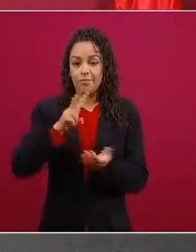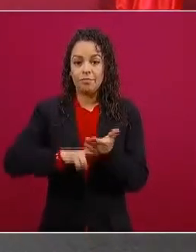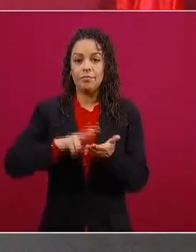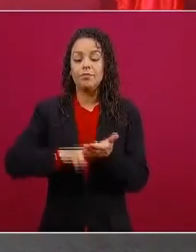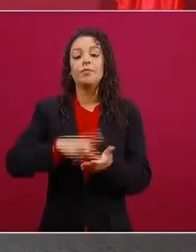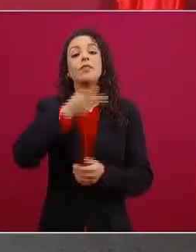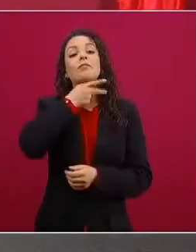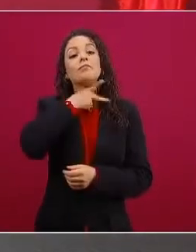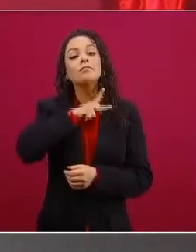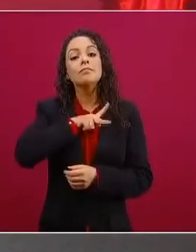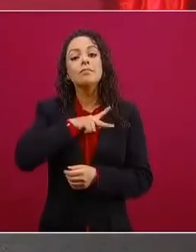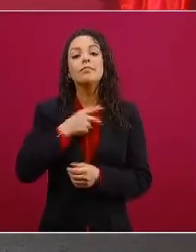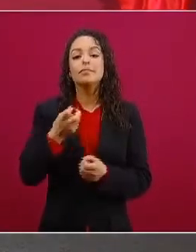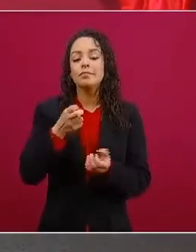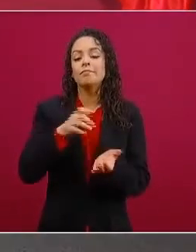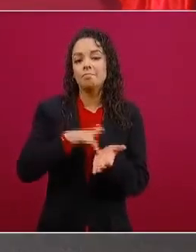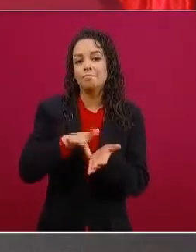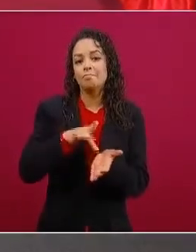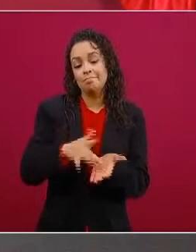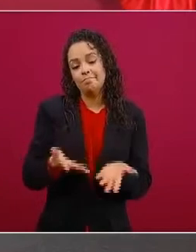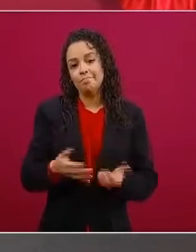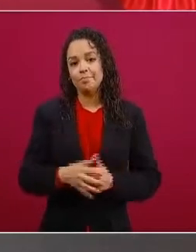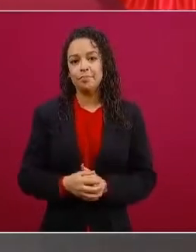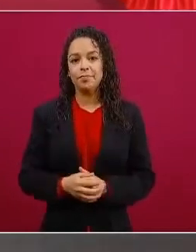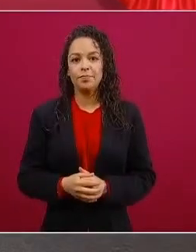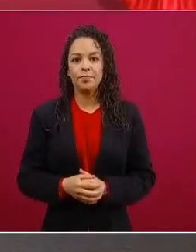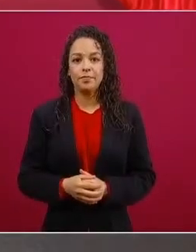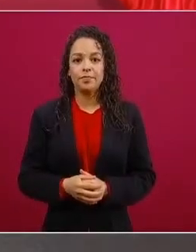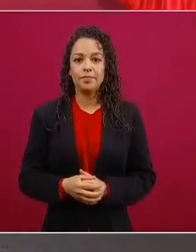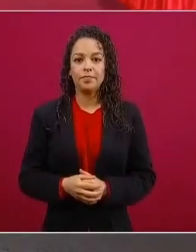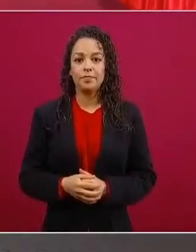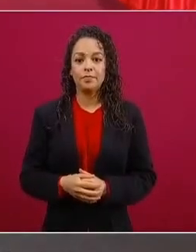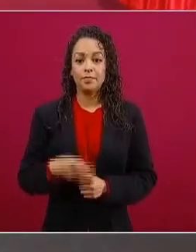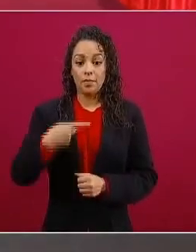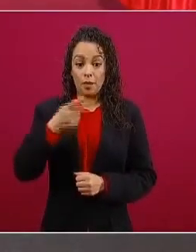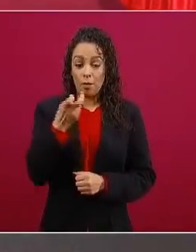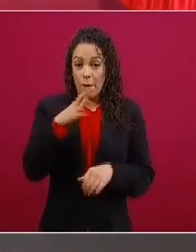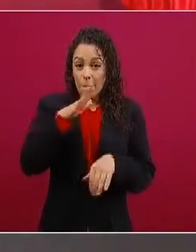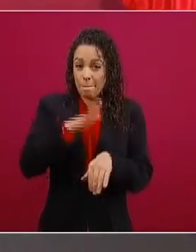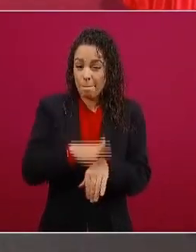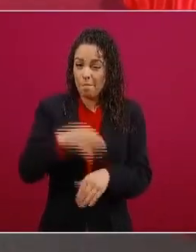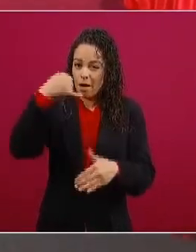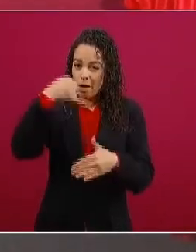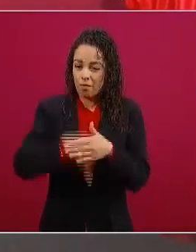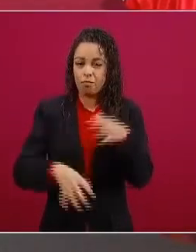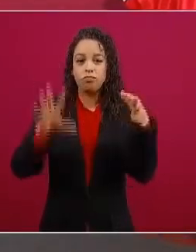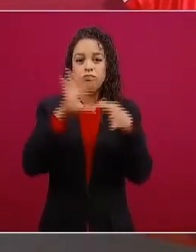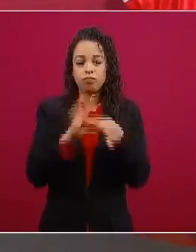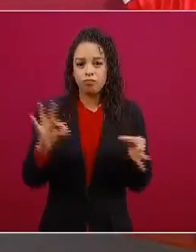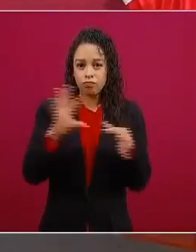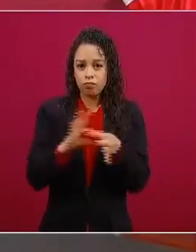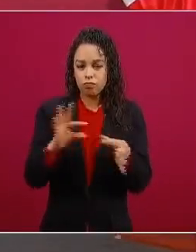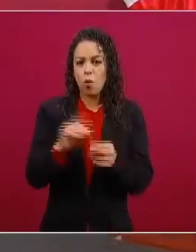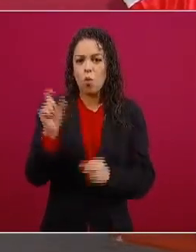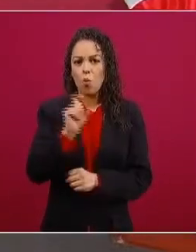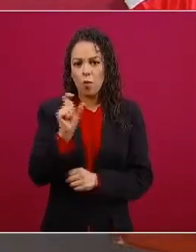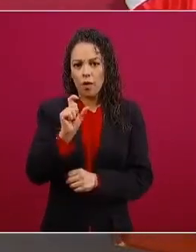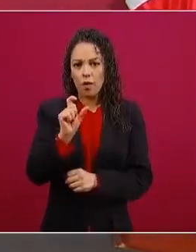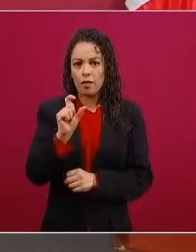Pero eso a detalle pasado mañana y así